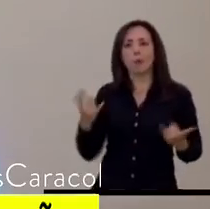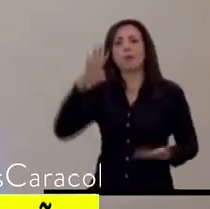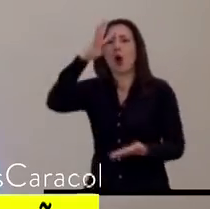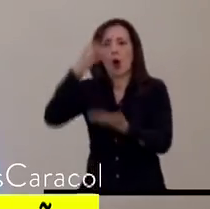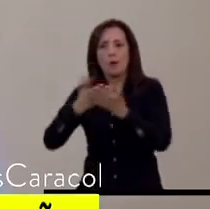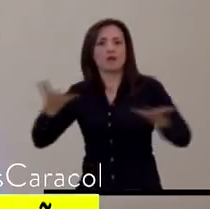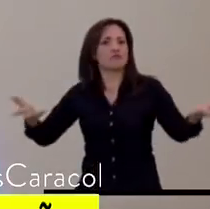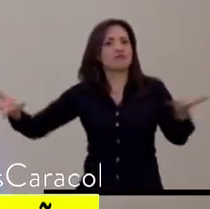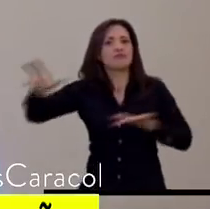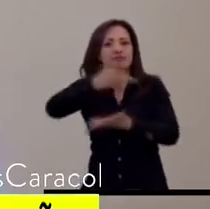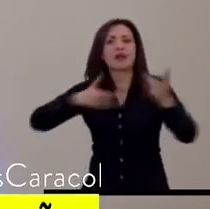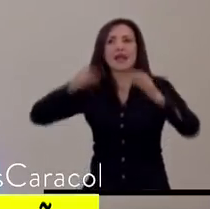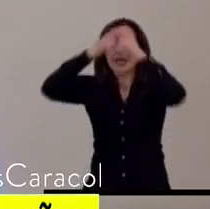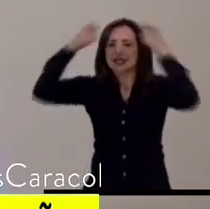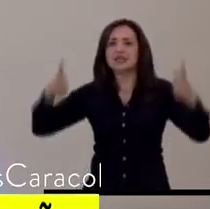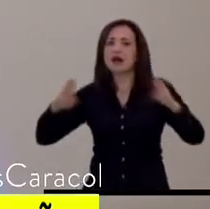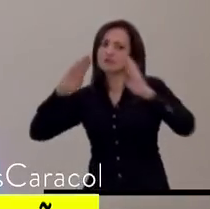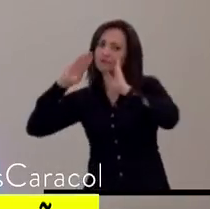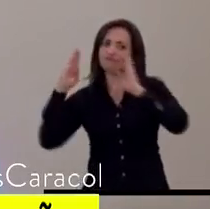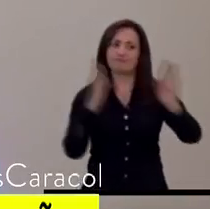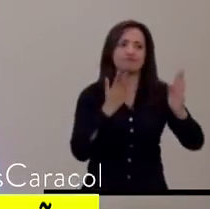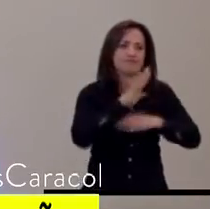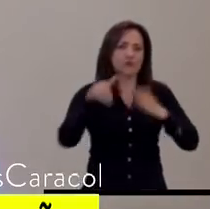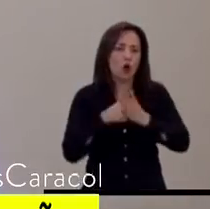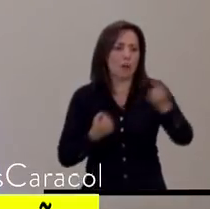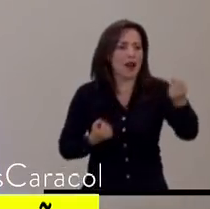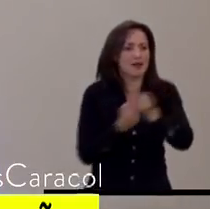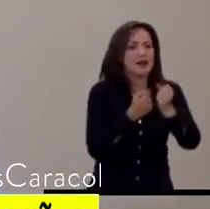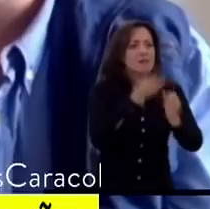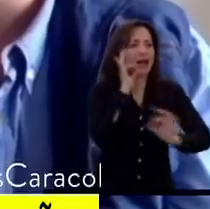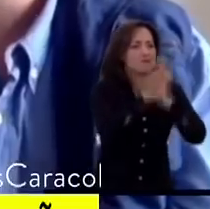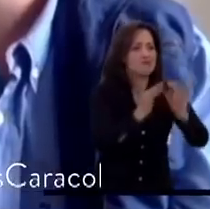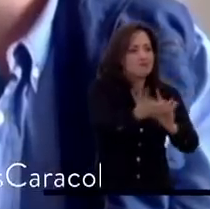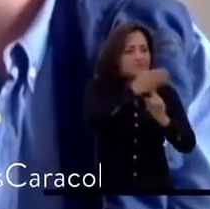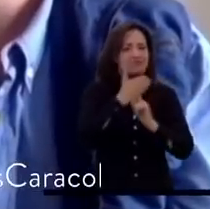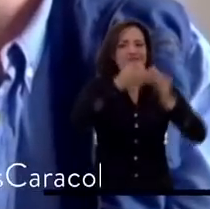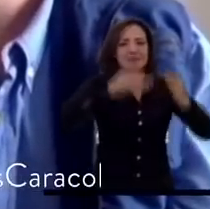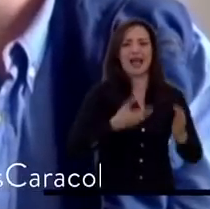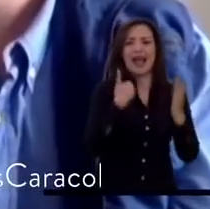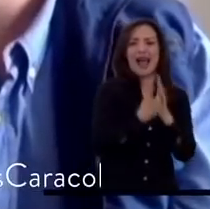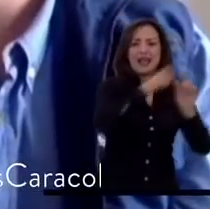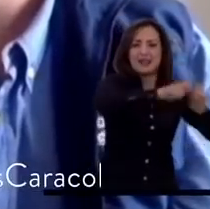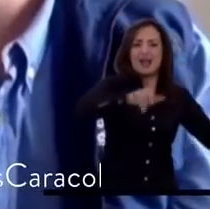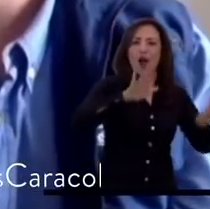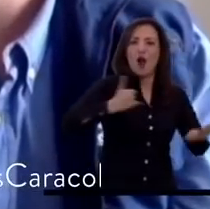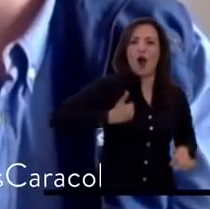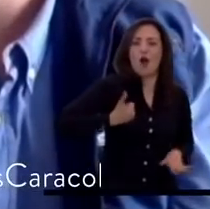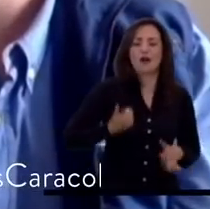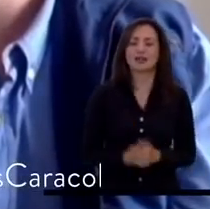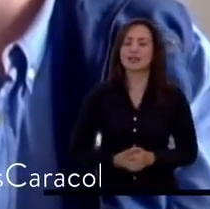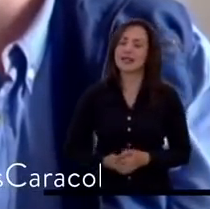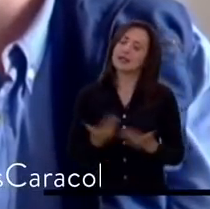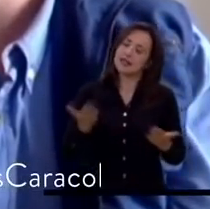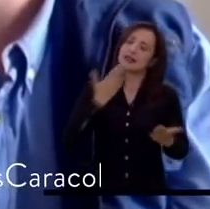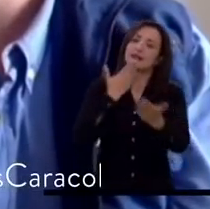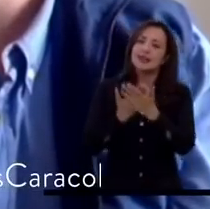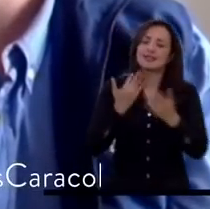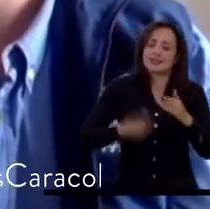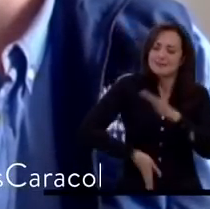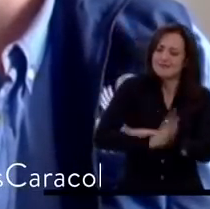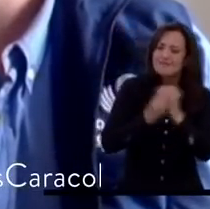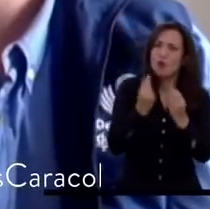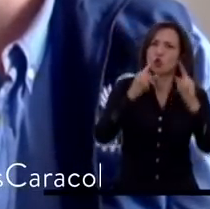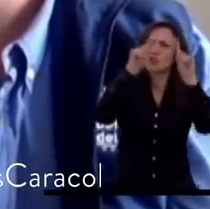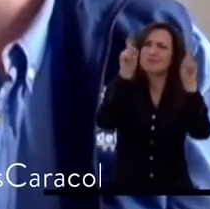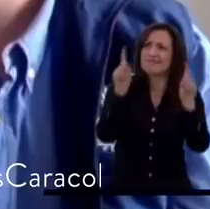que está dispuesto a despegar todas las acciones para su protección y garantía. Muchas gracias, y es que son muchos los interrogantes que quedan, nuevamente